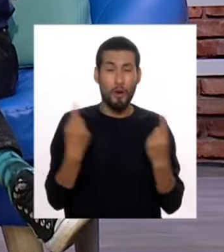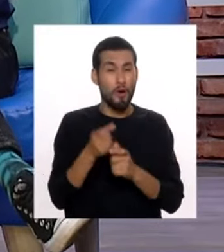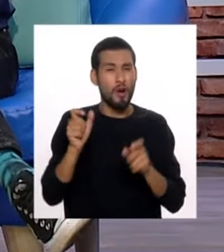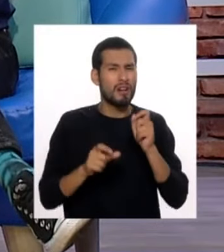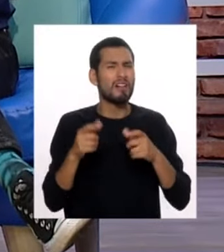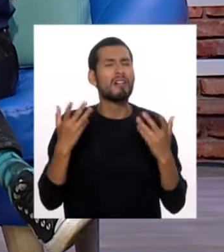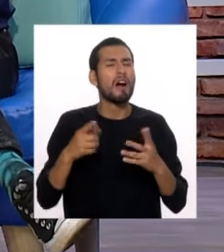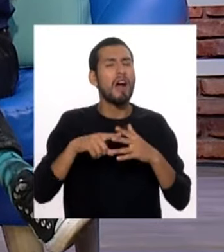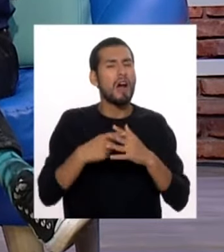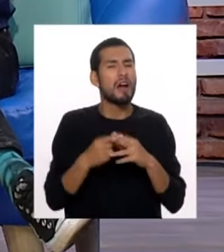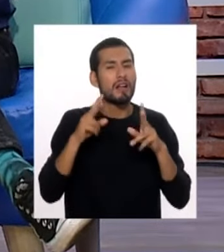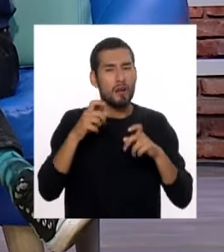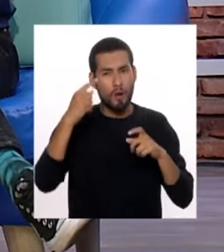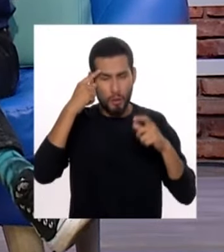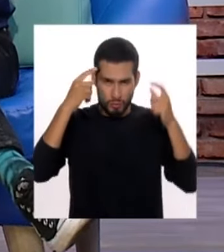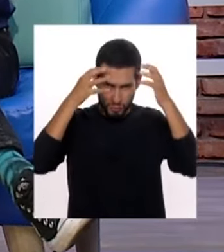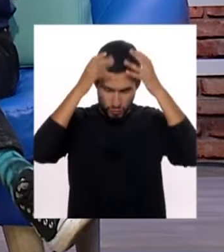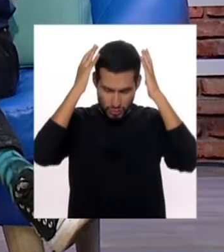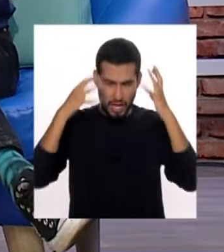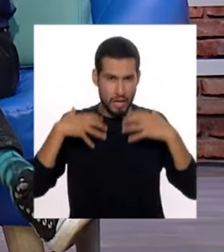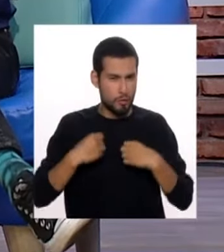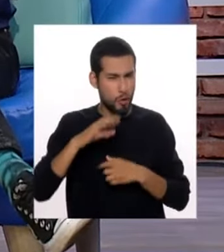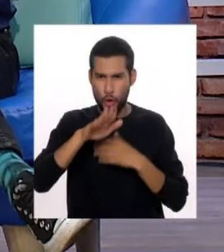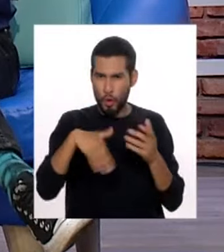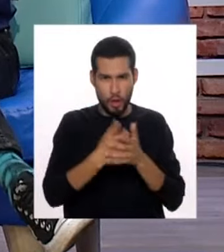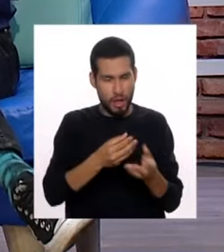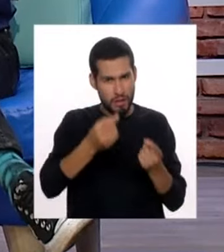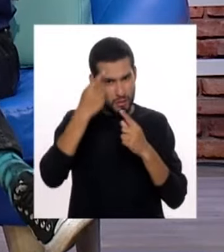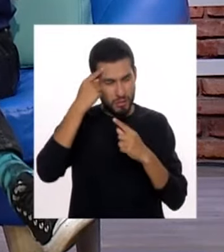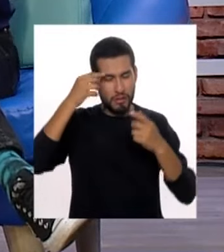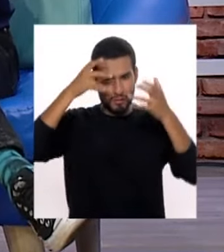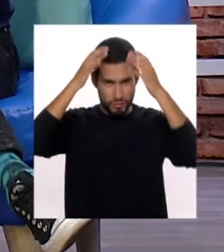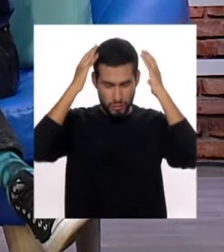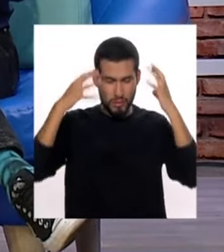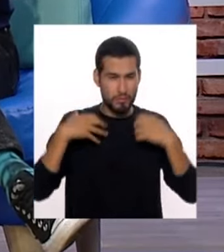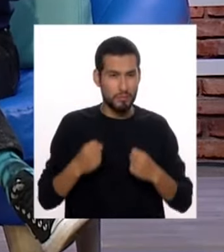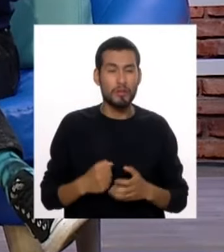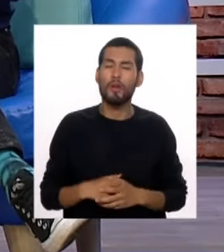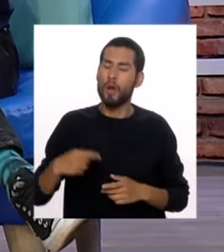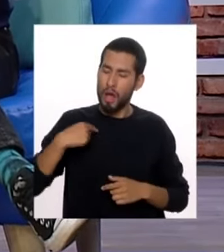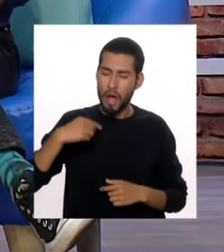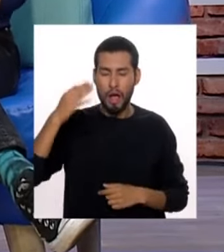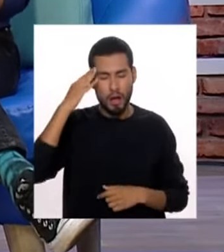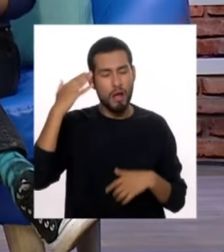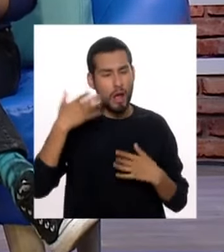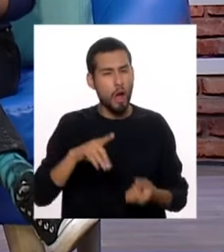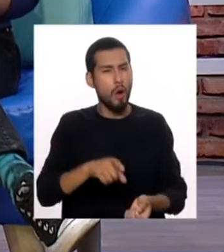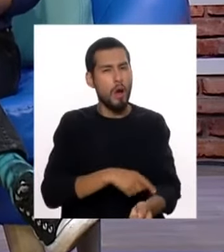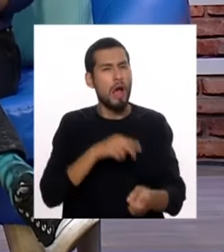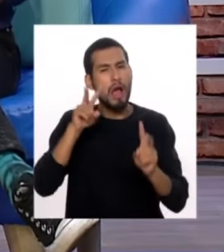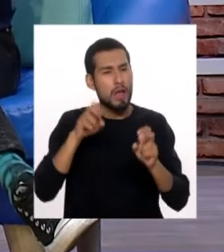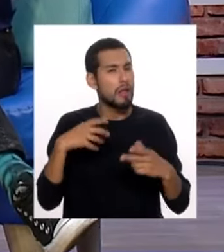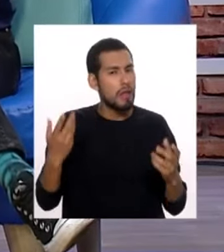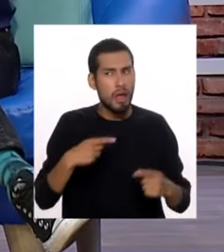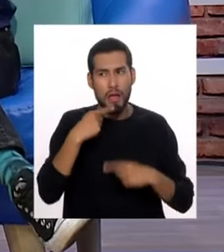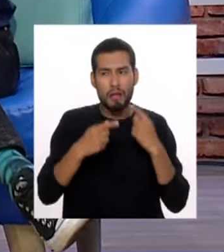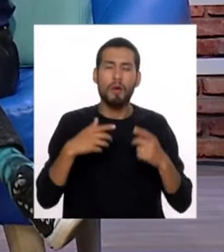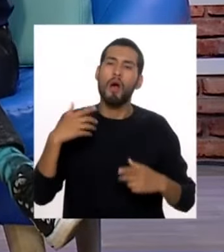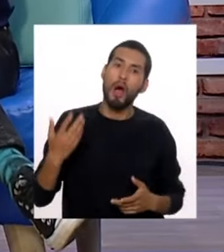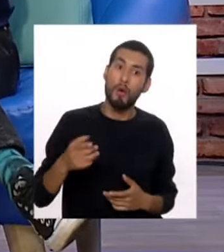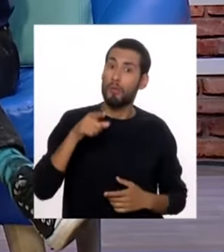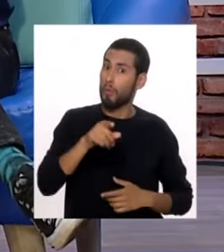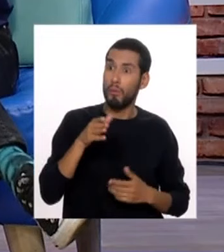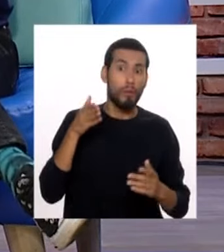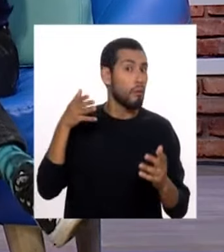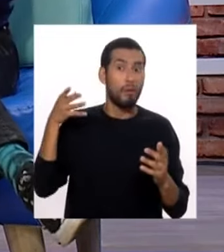que ver con la salud mental. Todo tiene que ver con la salud mental. Y yo sé que estamos acostumbrados a escuchar y a decir, uy, no